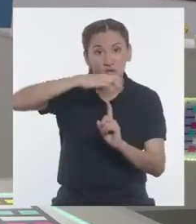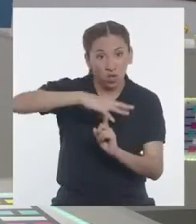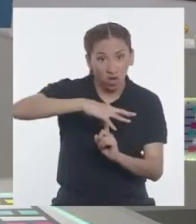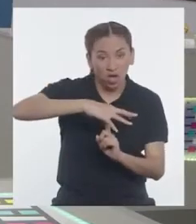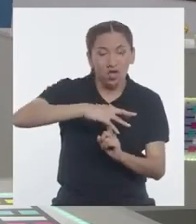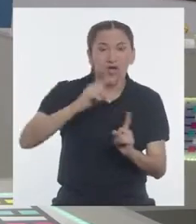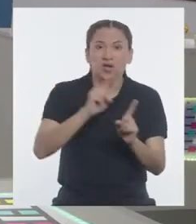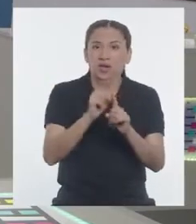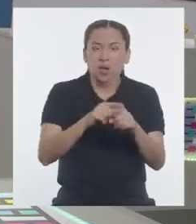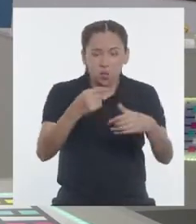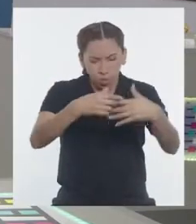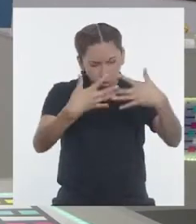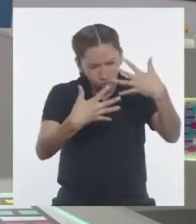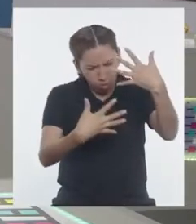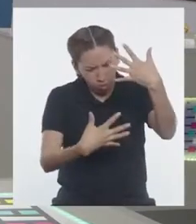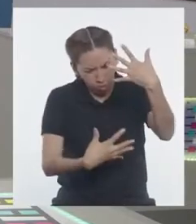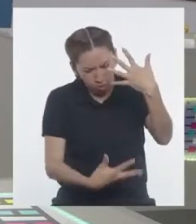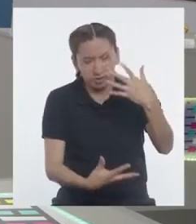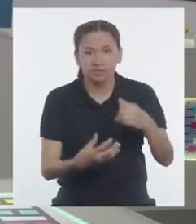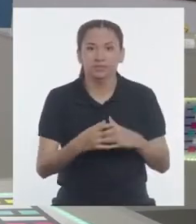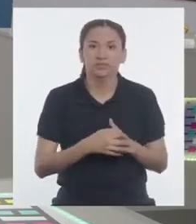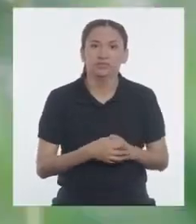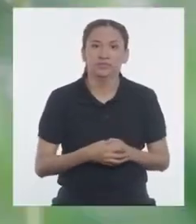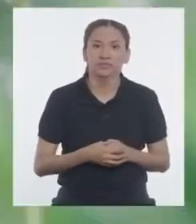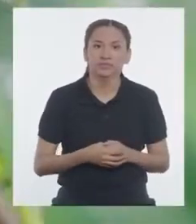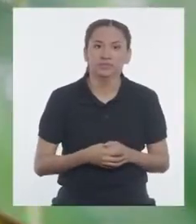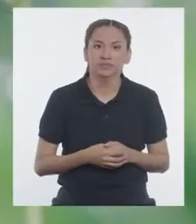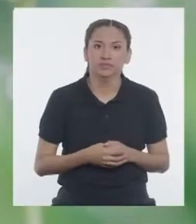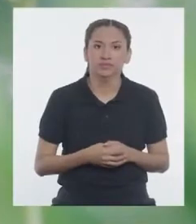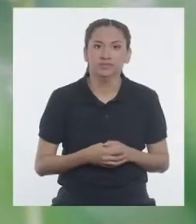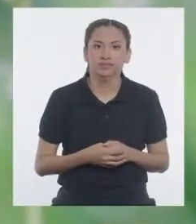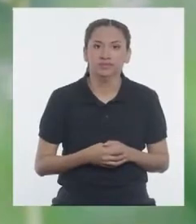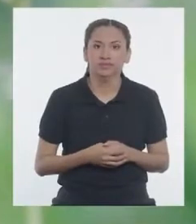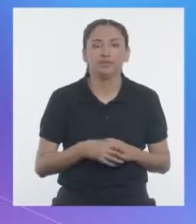hongos y demás organismos. ¡Mmm!